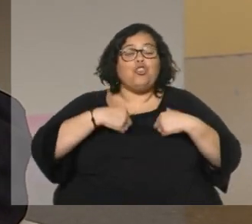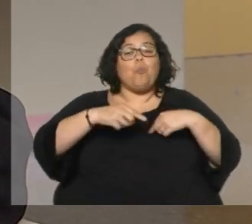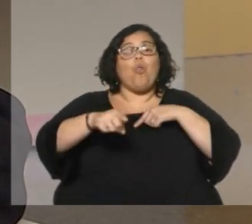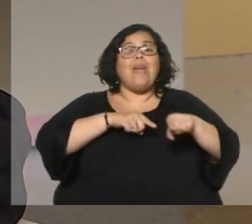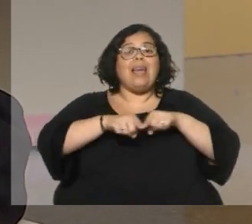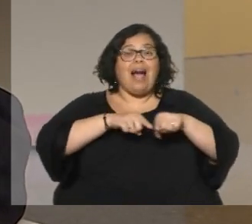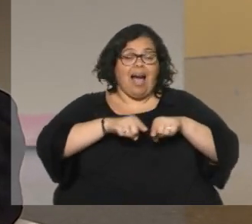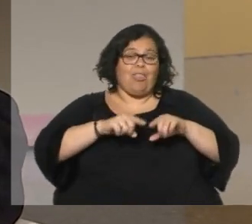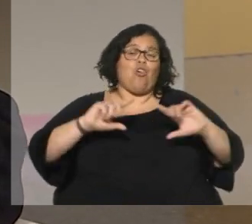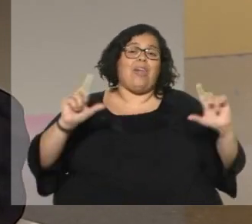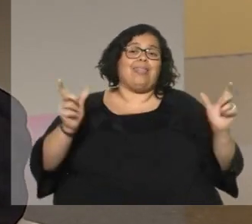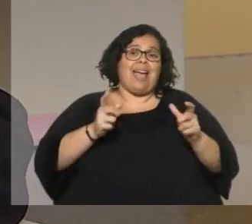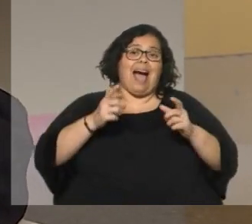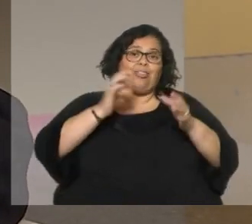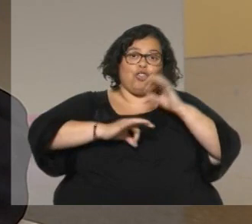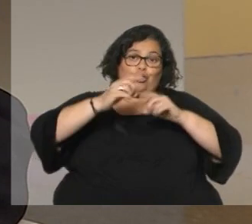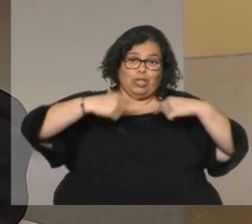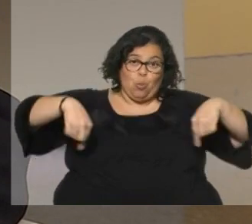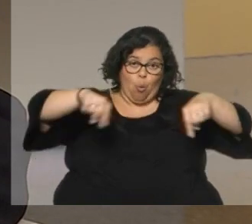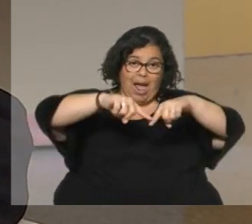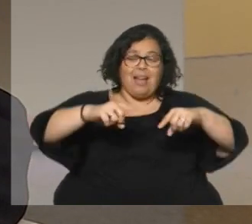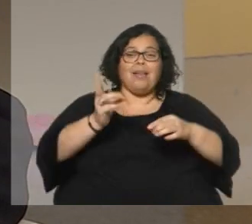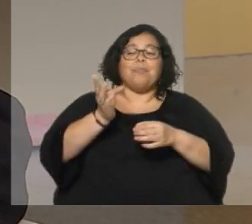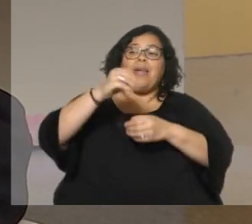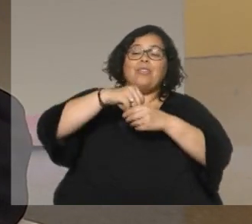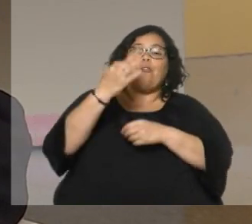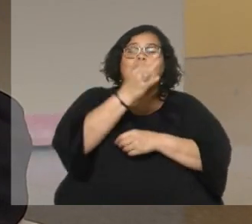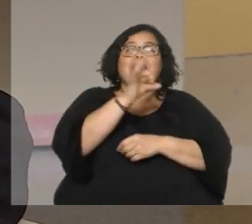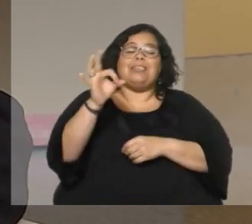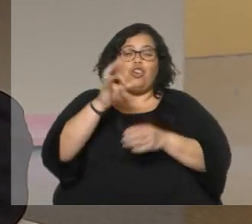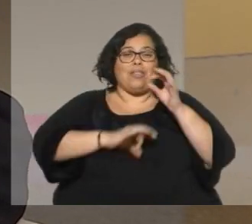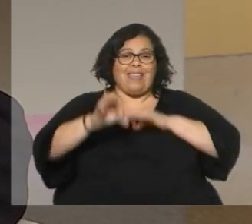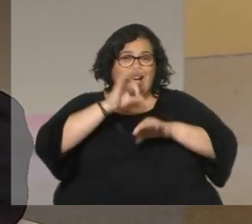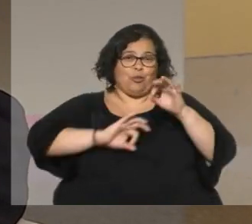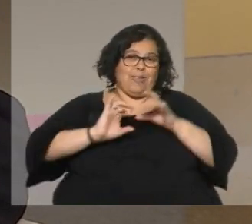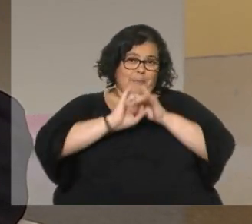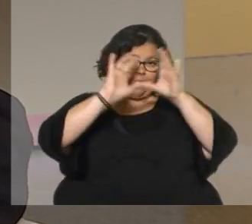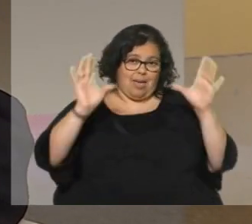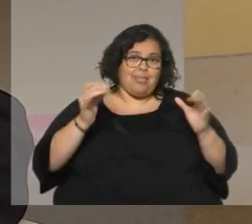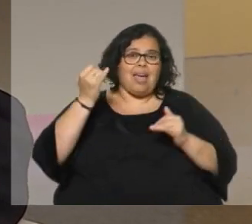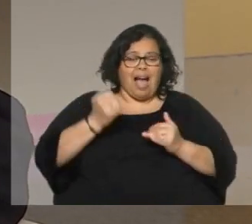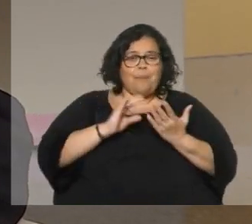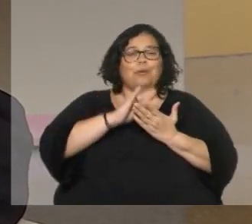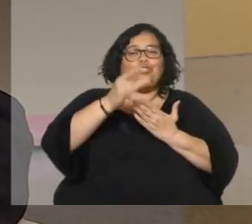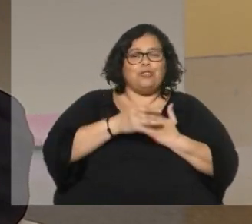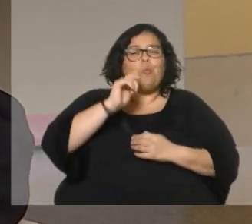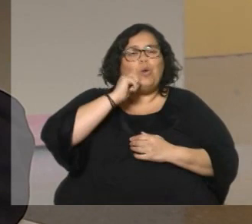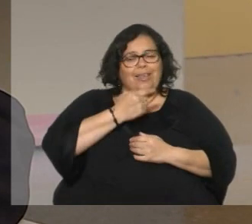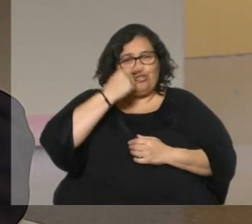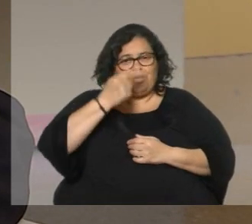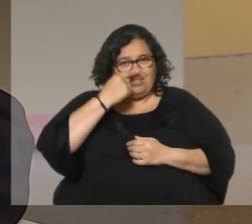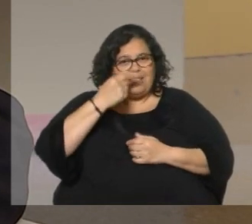Federación Uruguaya Teatros Independientes tenemos una serie de proyectos también muy lindos muy importantes me estoy dedicando un poco a eso ahora